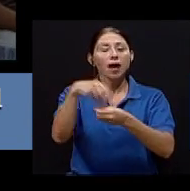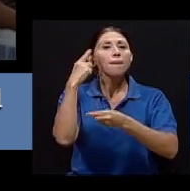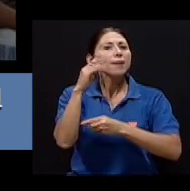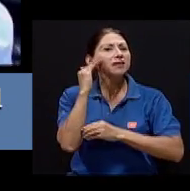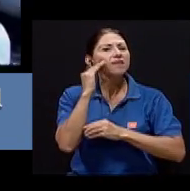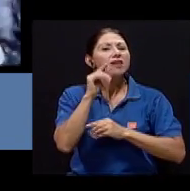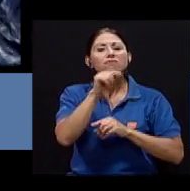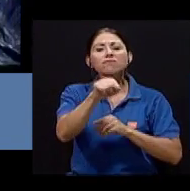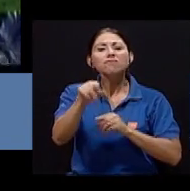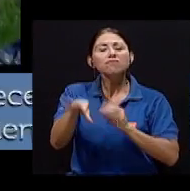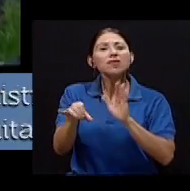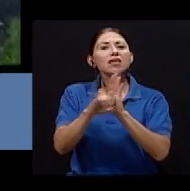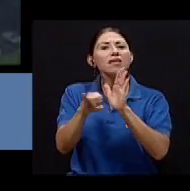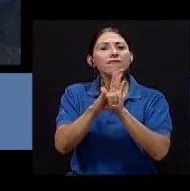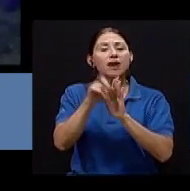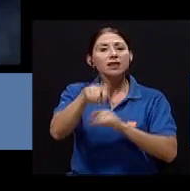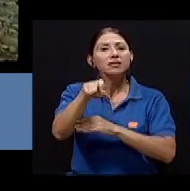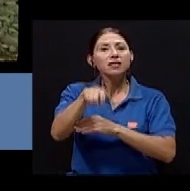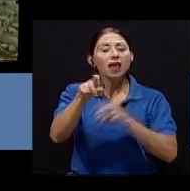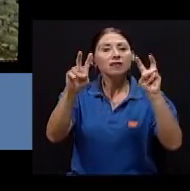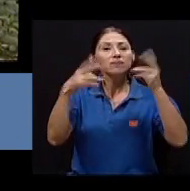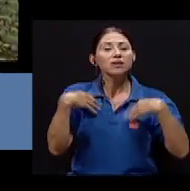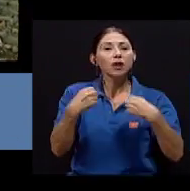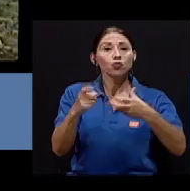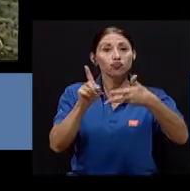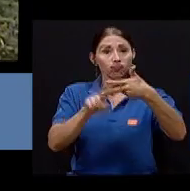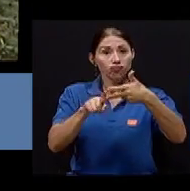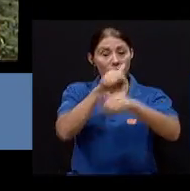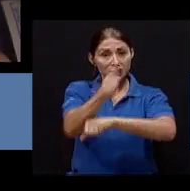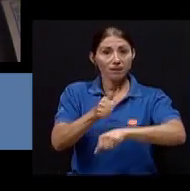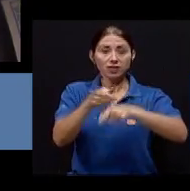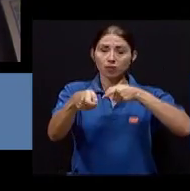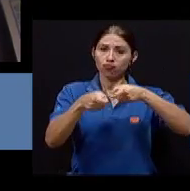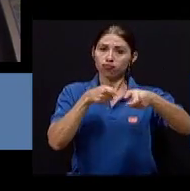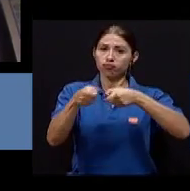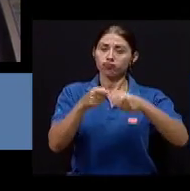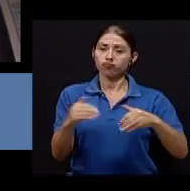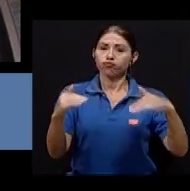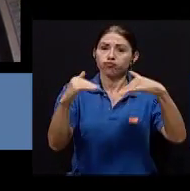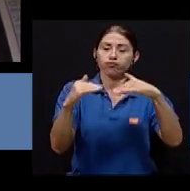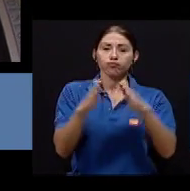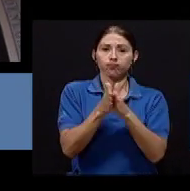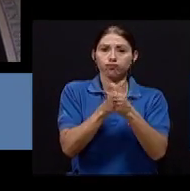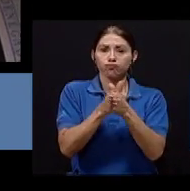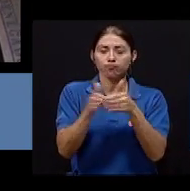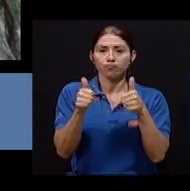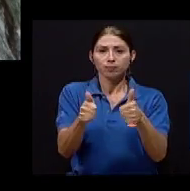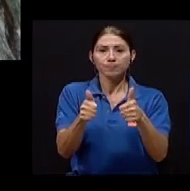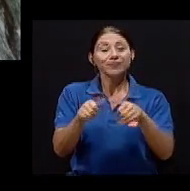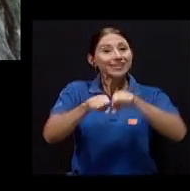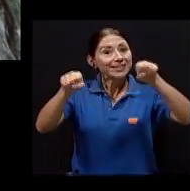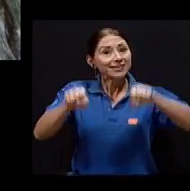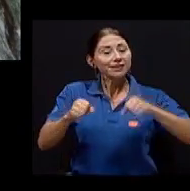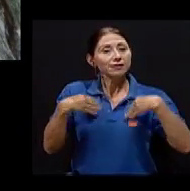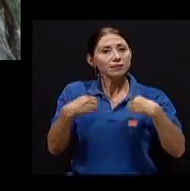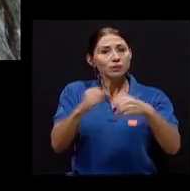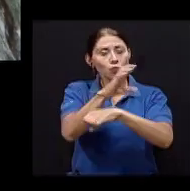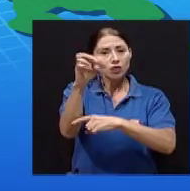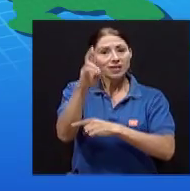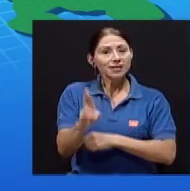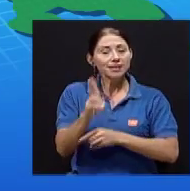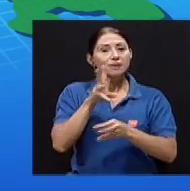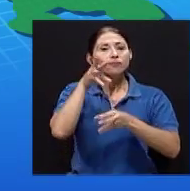identificar necesidades en materia de salud y establecer una administración eficiente y equitativa. El Sistema de Salud